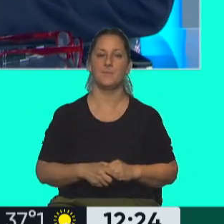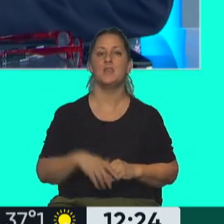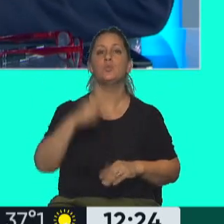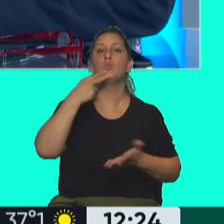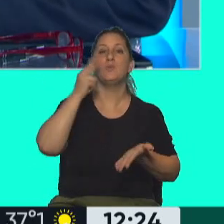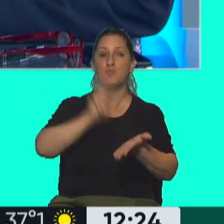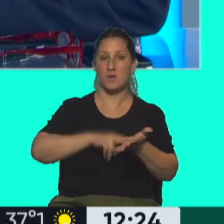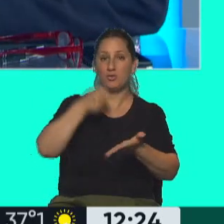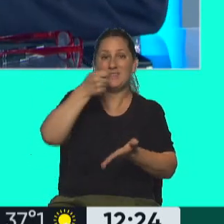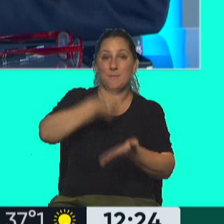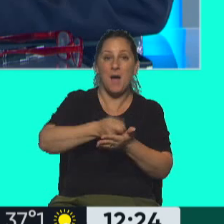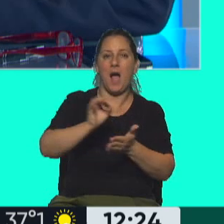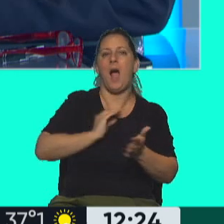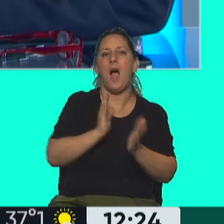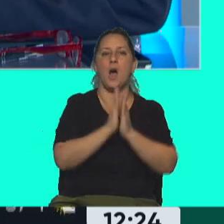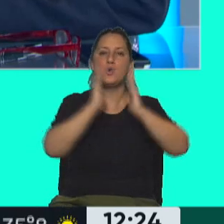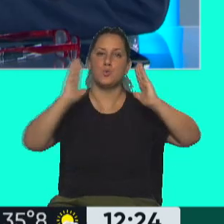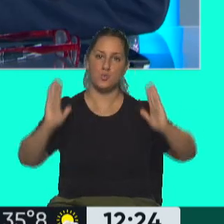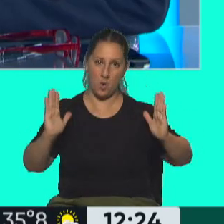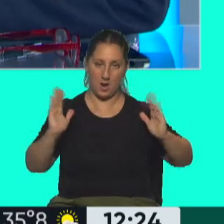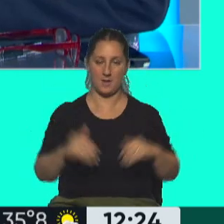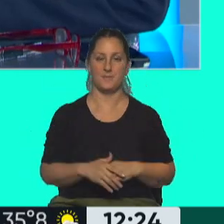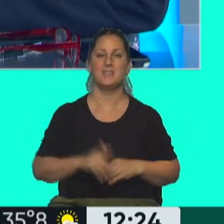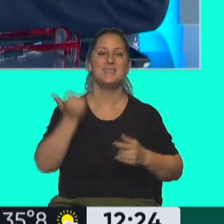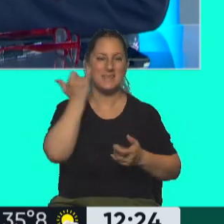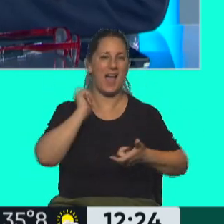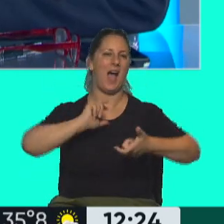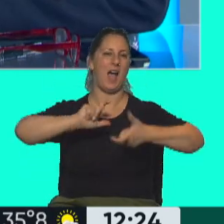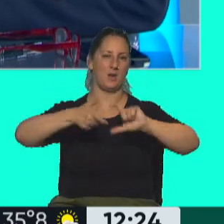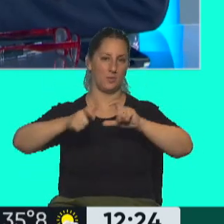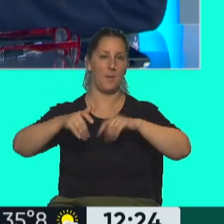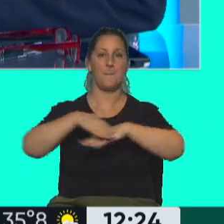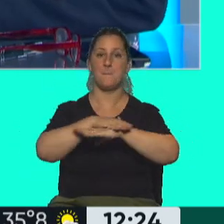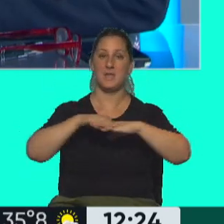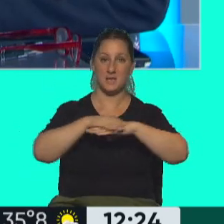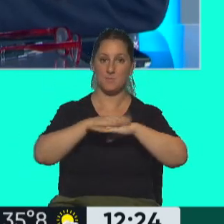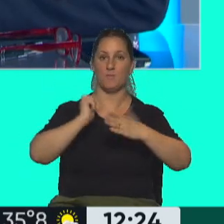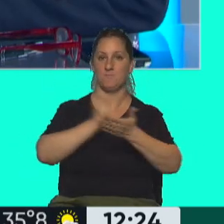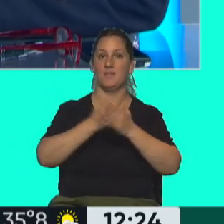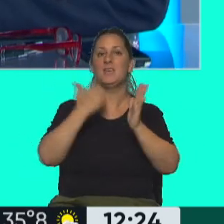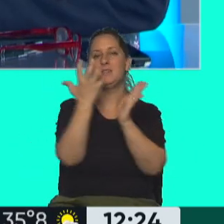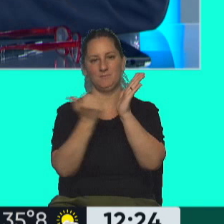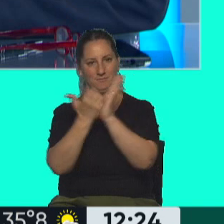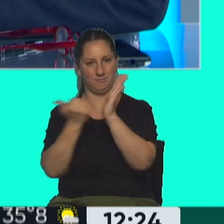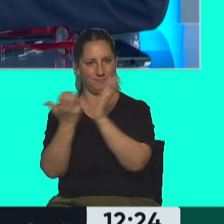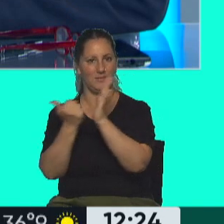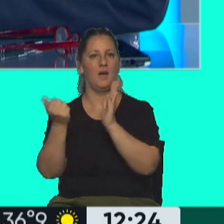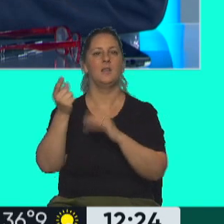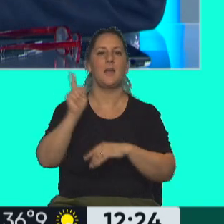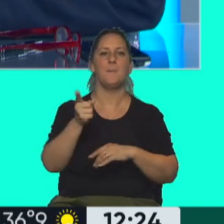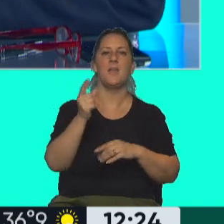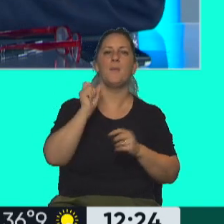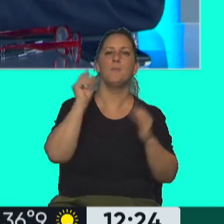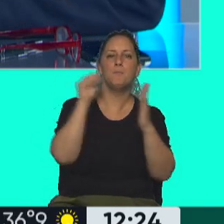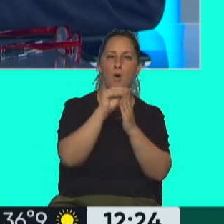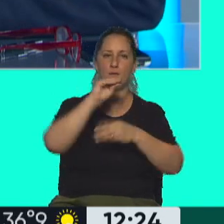anual. Exactamente, se ajusta, tiene ya un índice de actualización. Mínimo no imponente y el resto de las deducciones, todo el tipo de deducciones, inclusive cargas